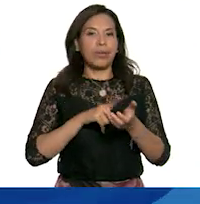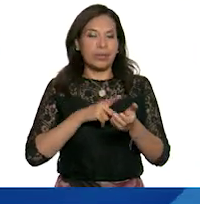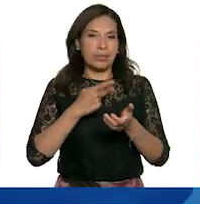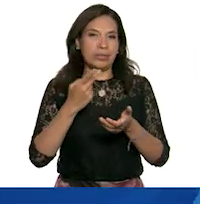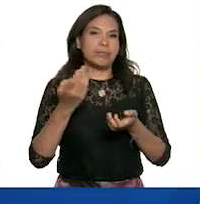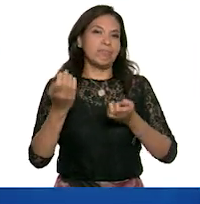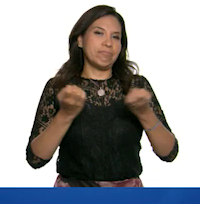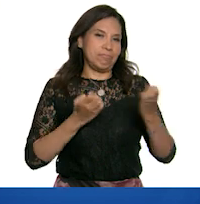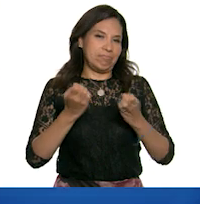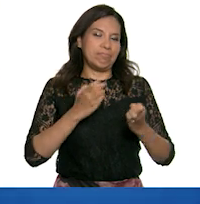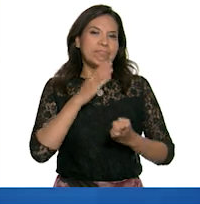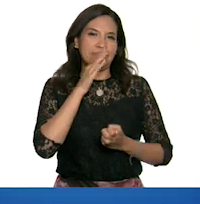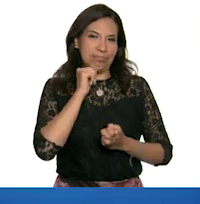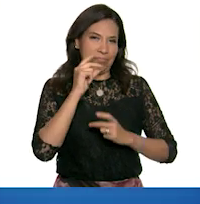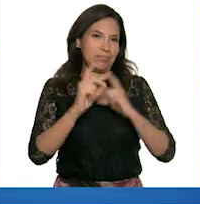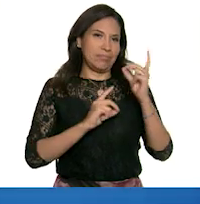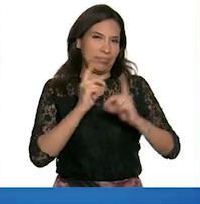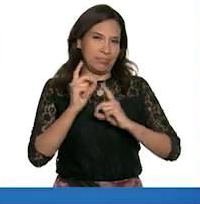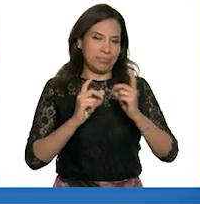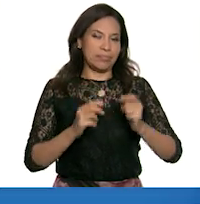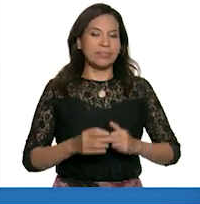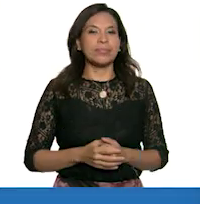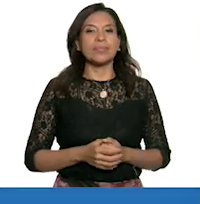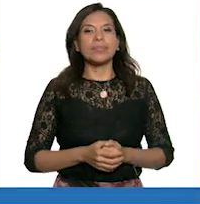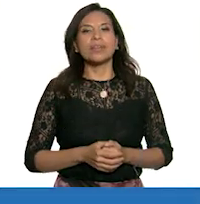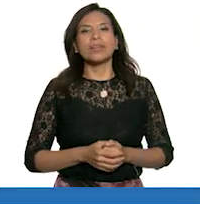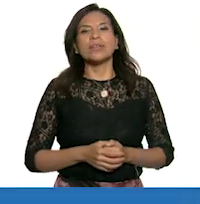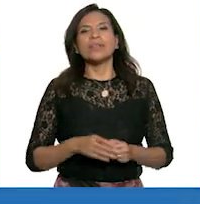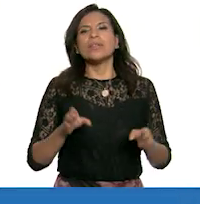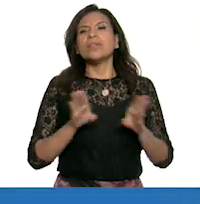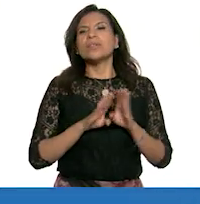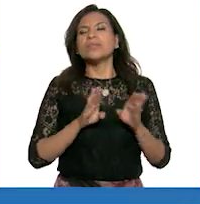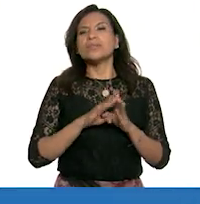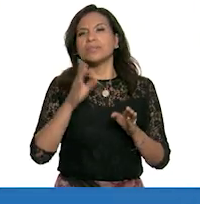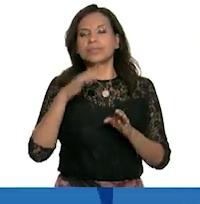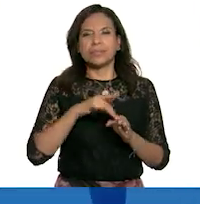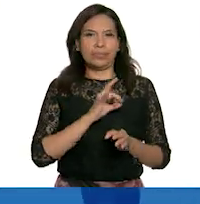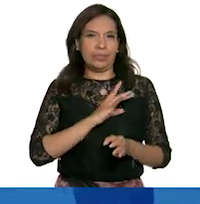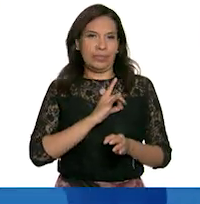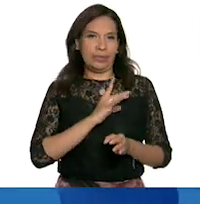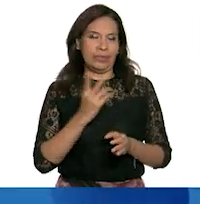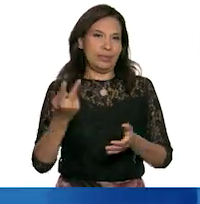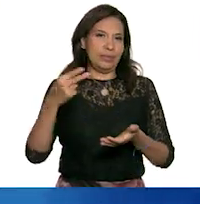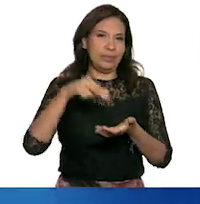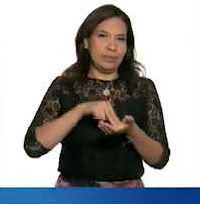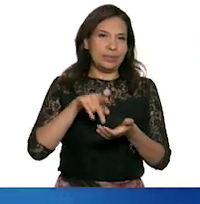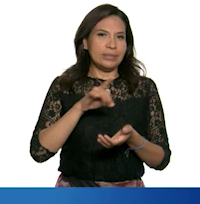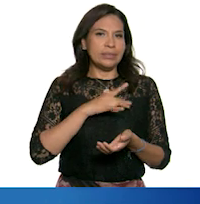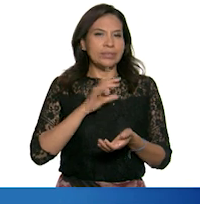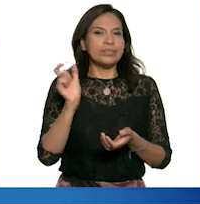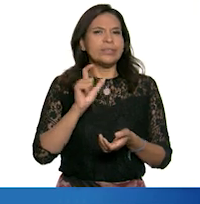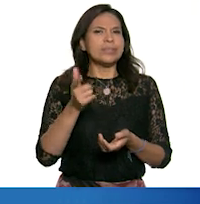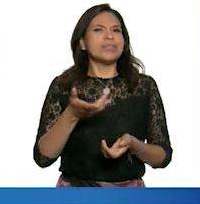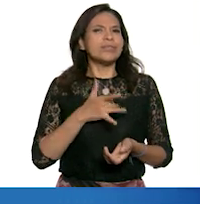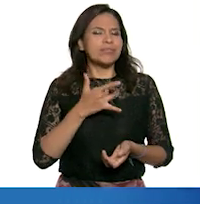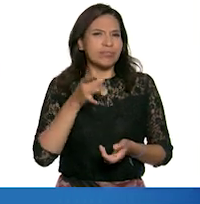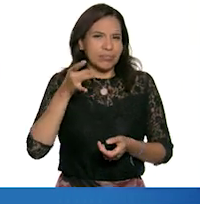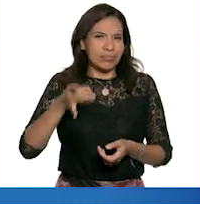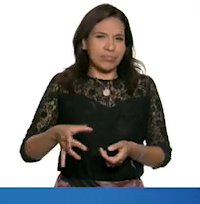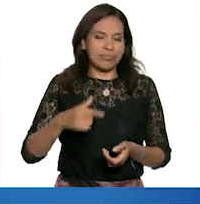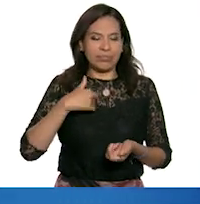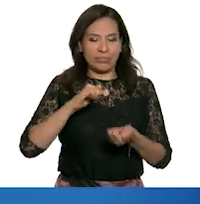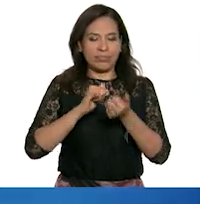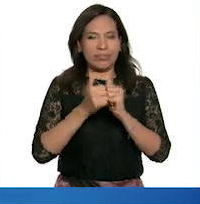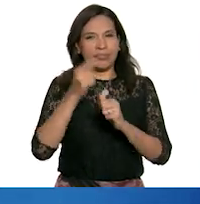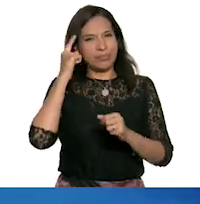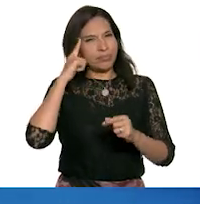tiempo de practicarme el deporte. Oigan, ¿y cómo superan esta emoción de miedo o de temor? Yo lo convierto